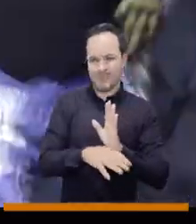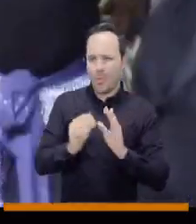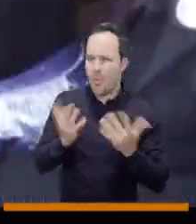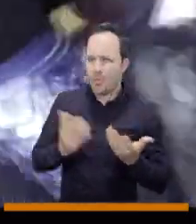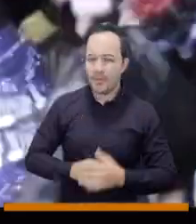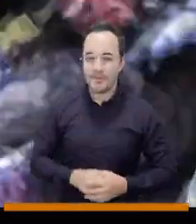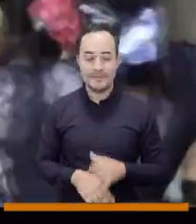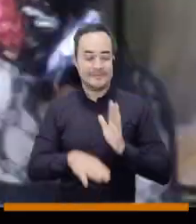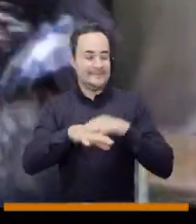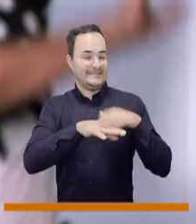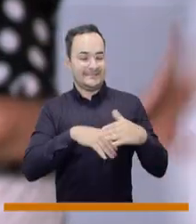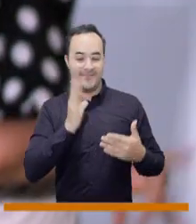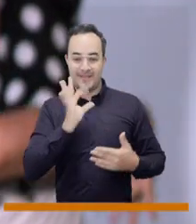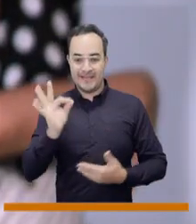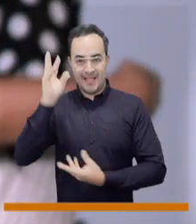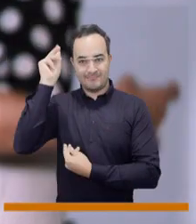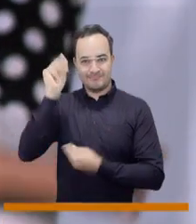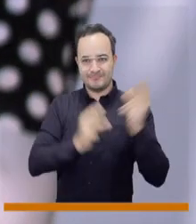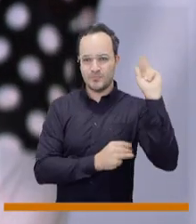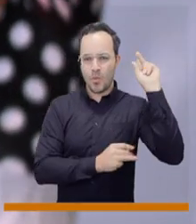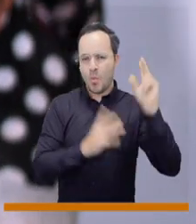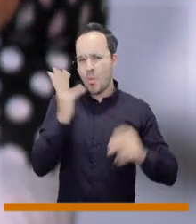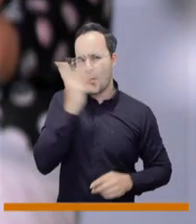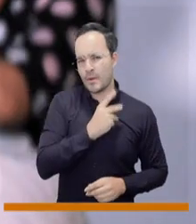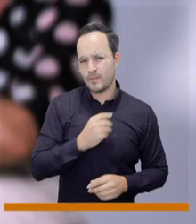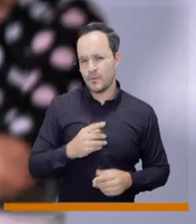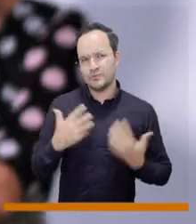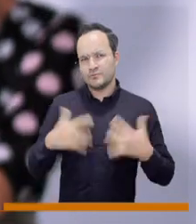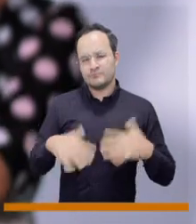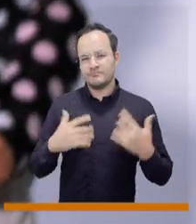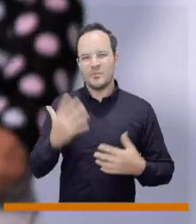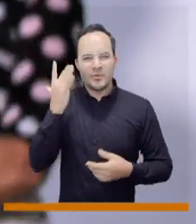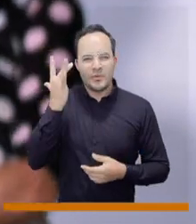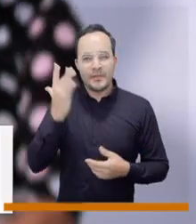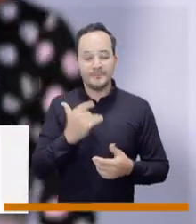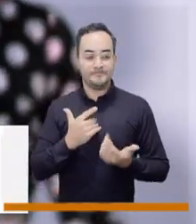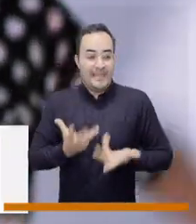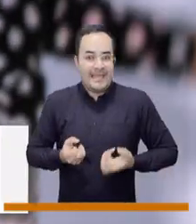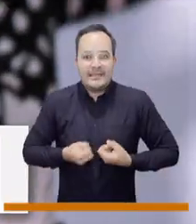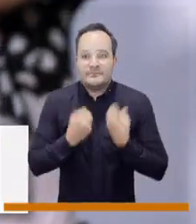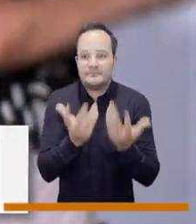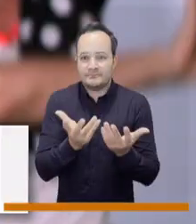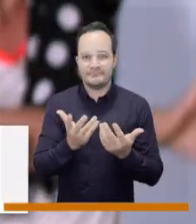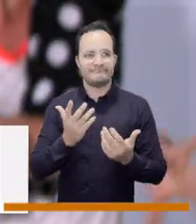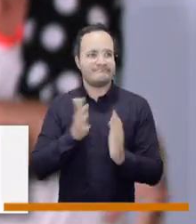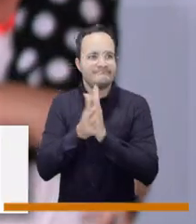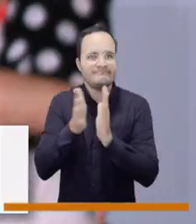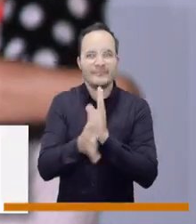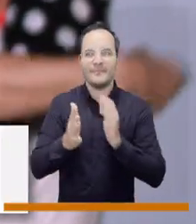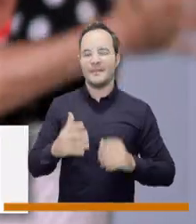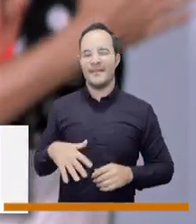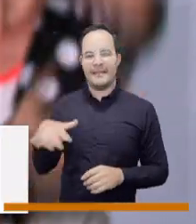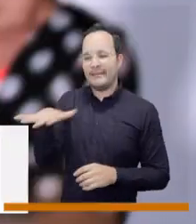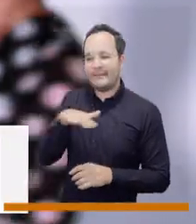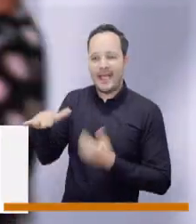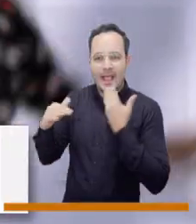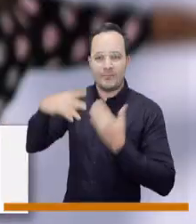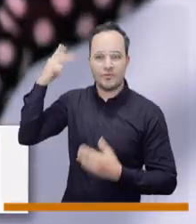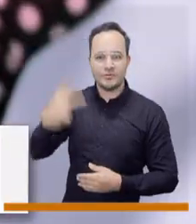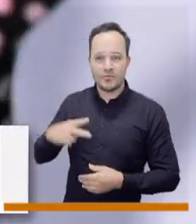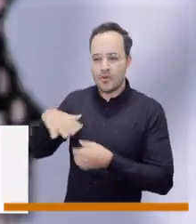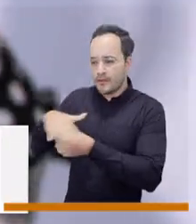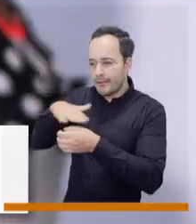flamenco es que realmente nace de la necesidad de contar muchas cosas, ¿cierto? Como de un pueblo